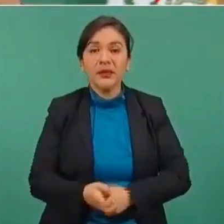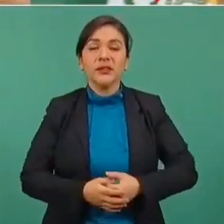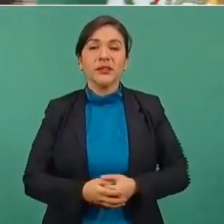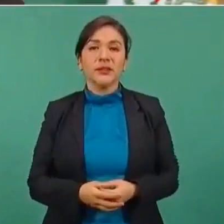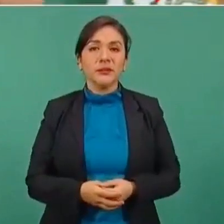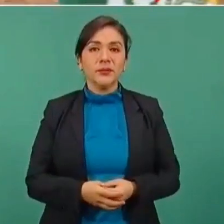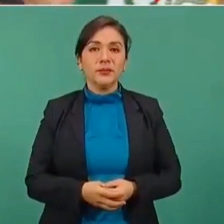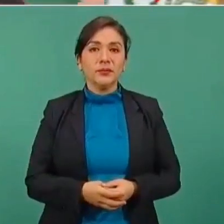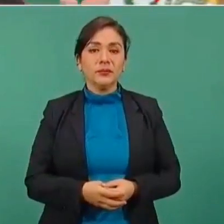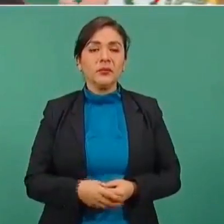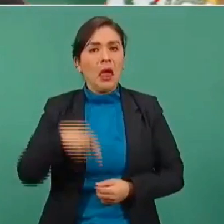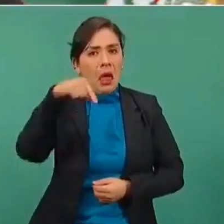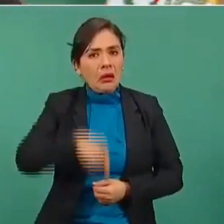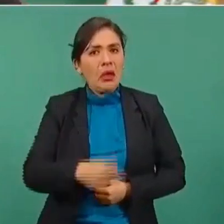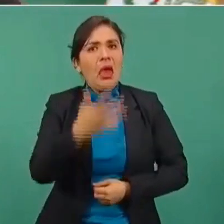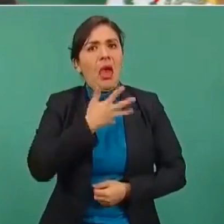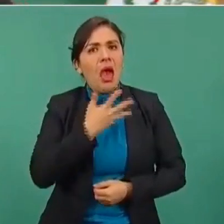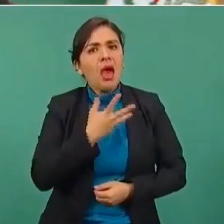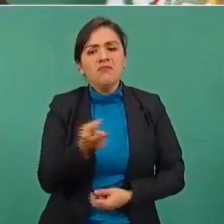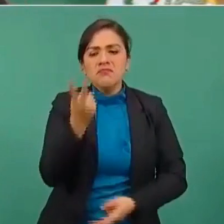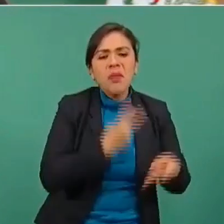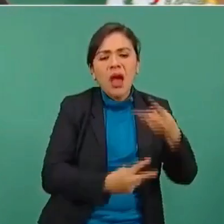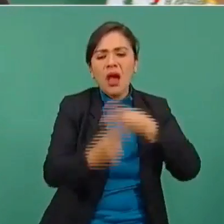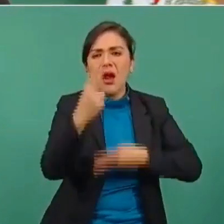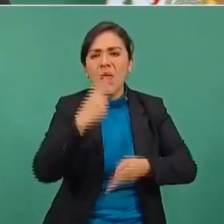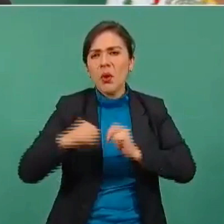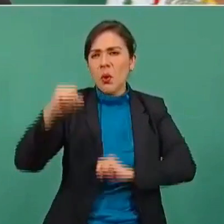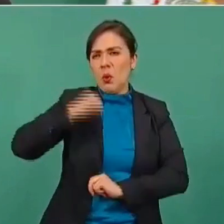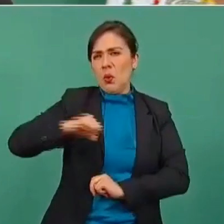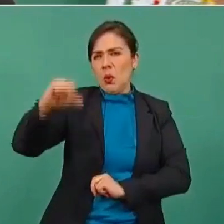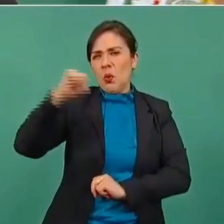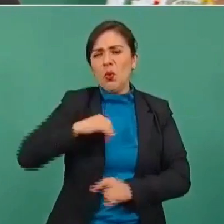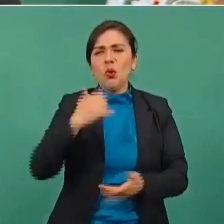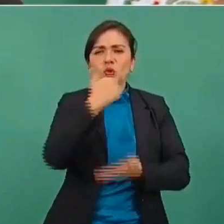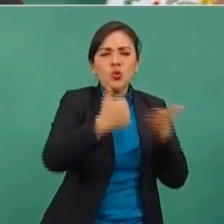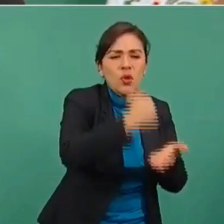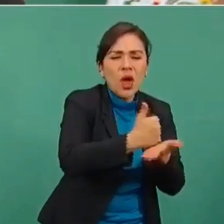donde florecieron civilizaciones